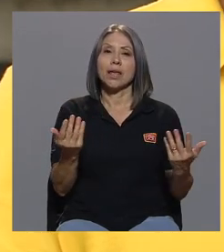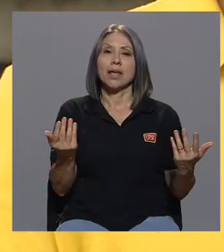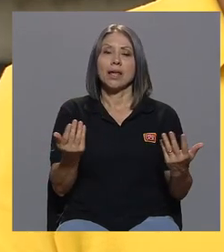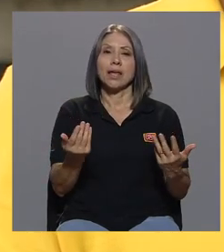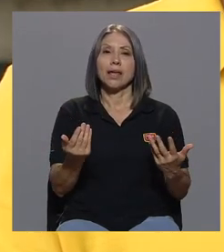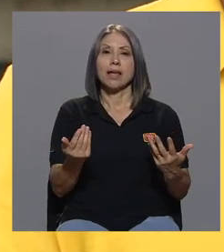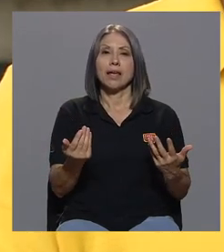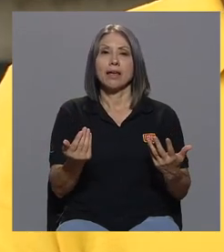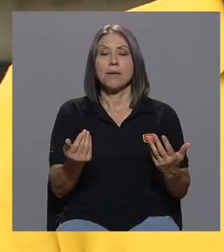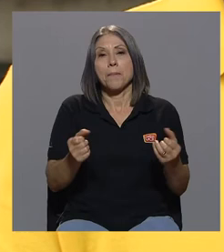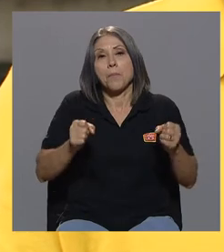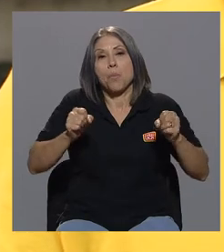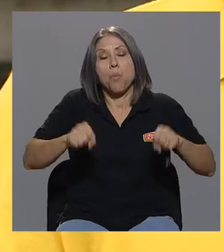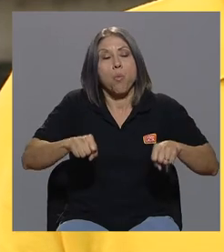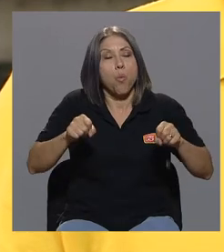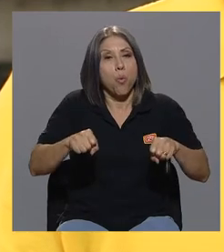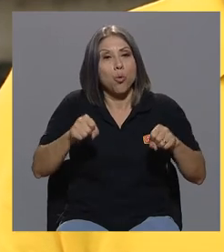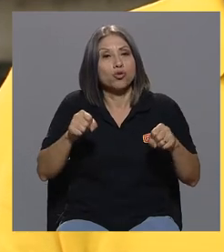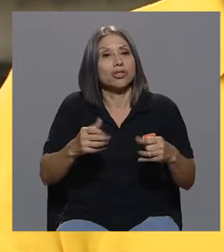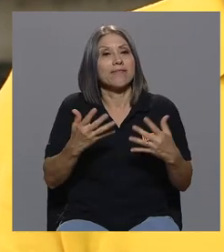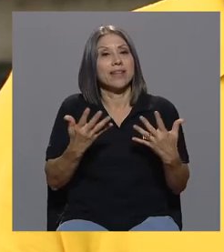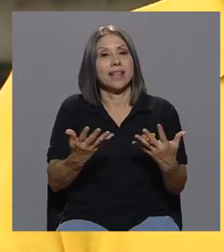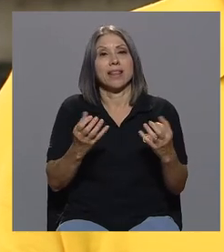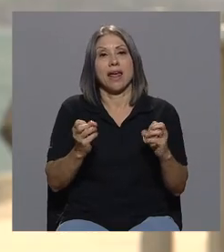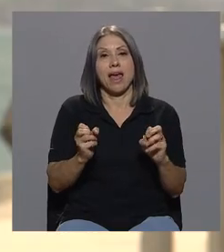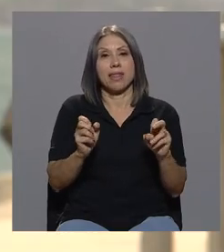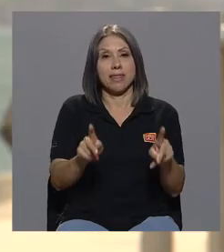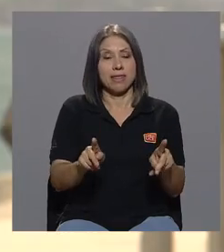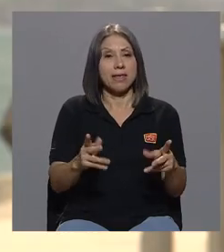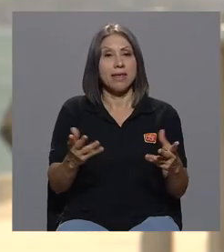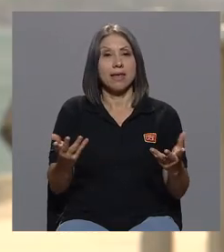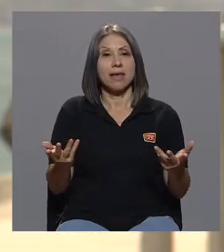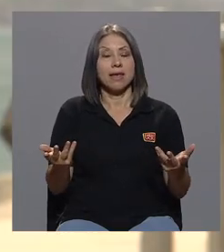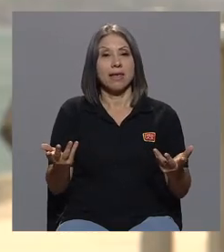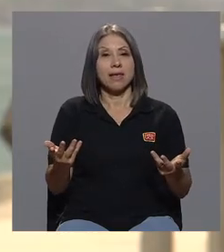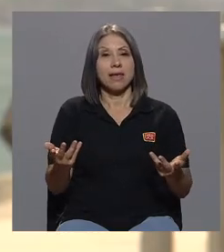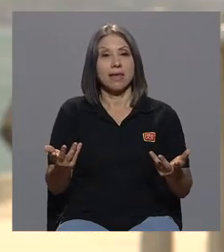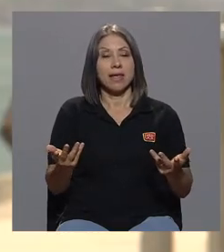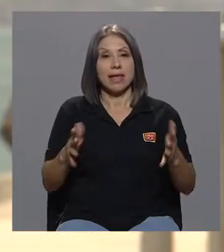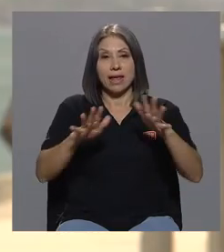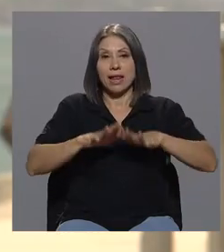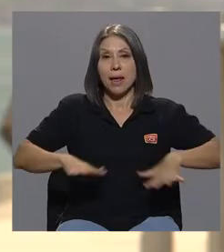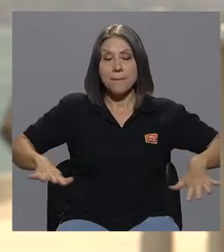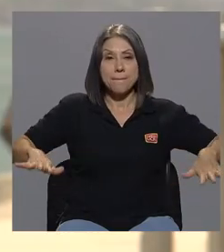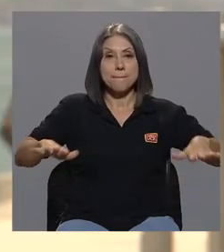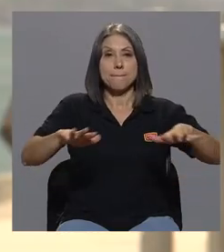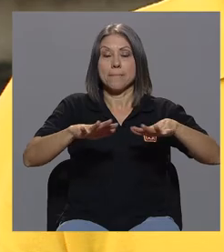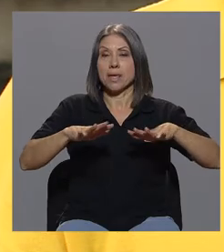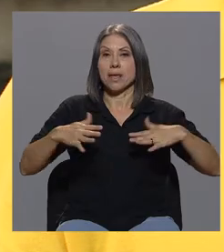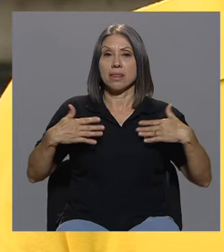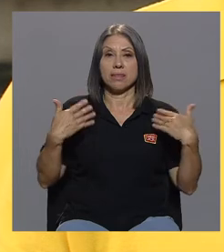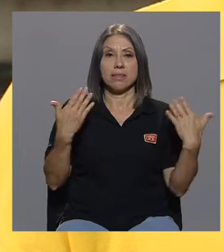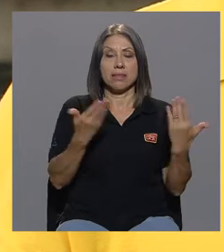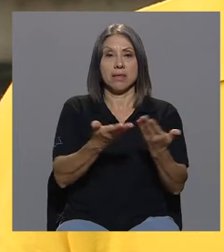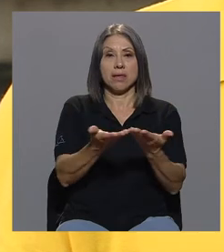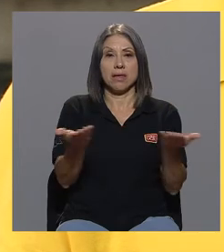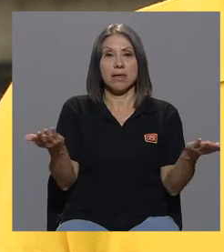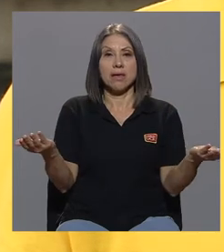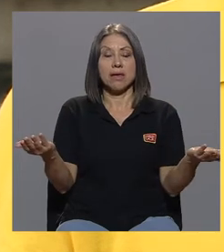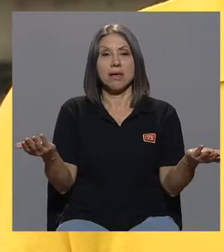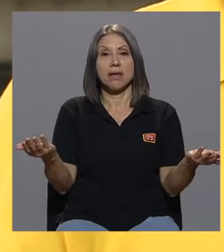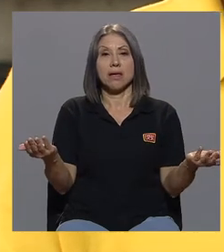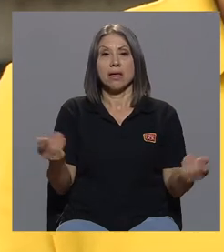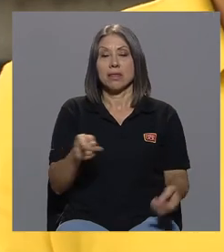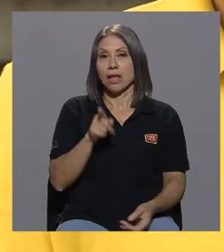posibilidad que se da en el ambiente en el que vivimos de lo que usted